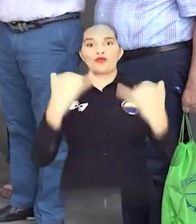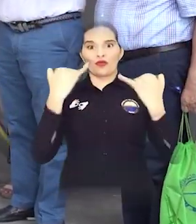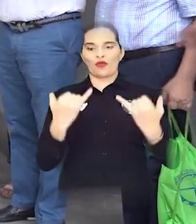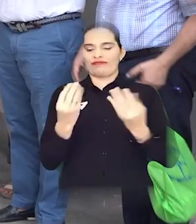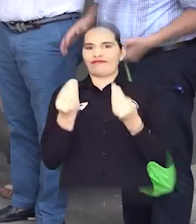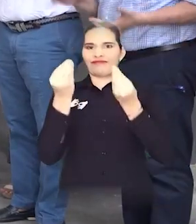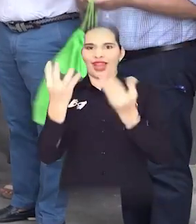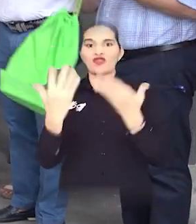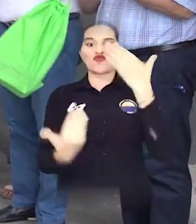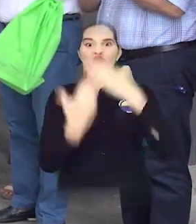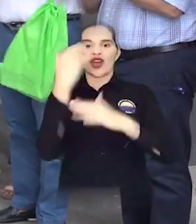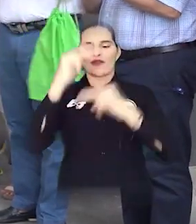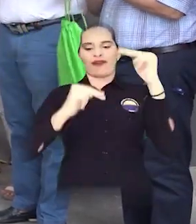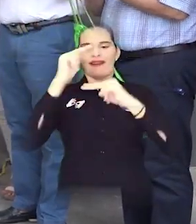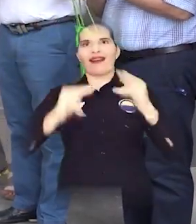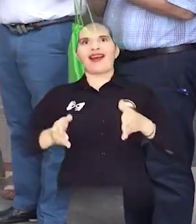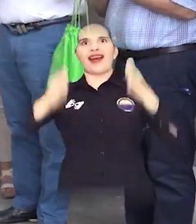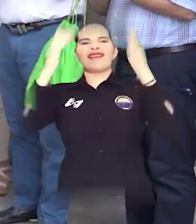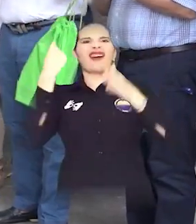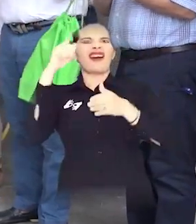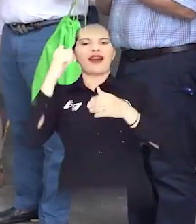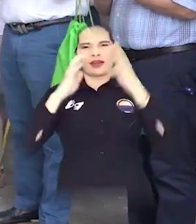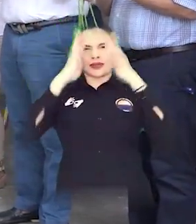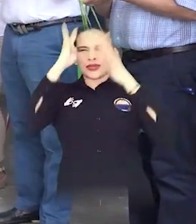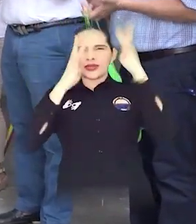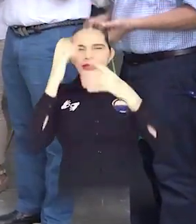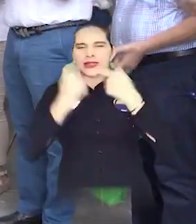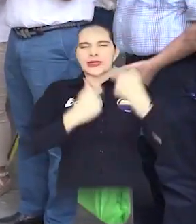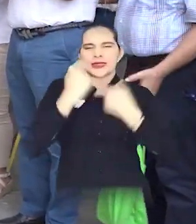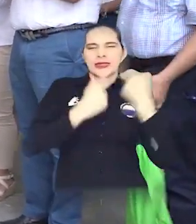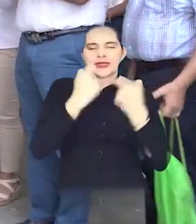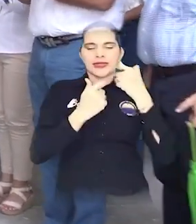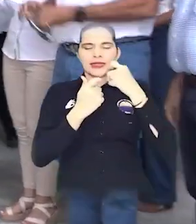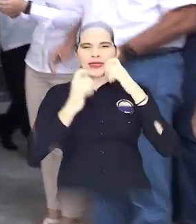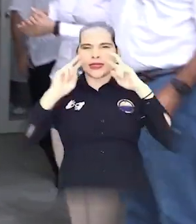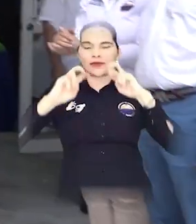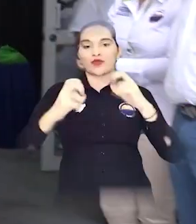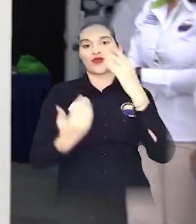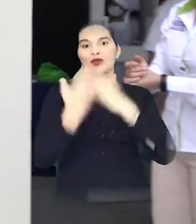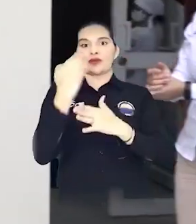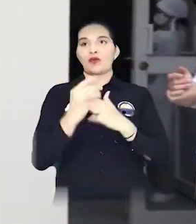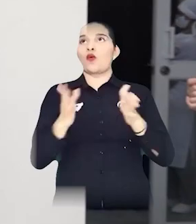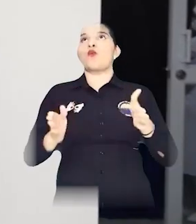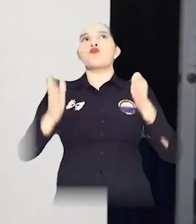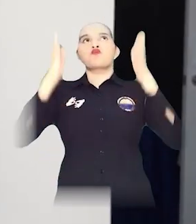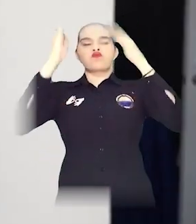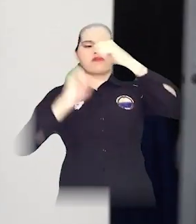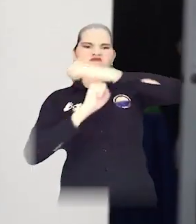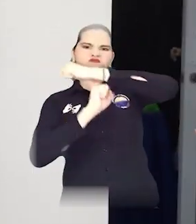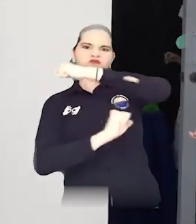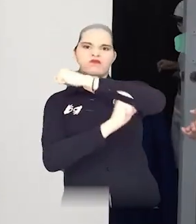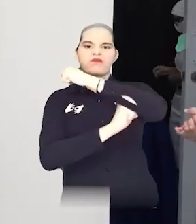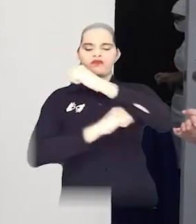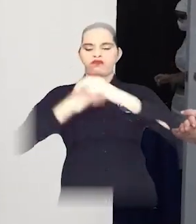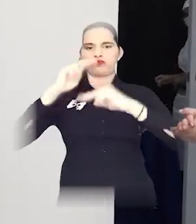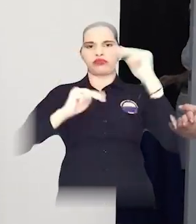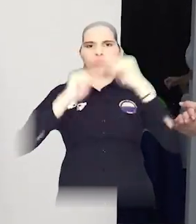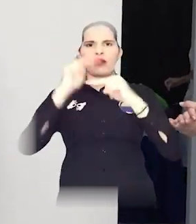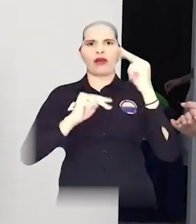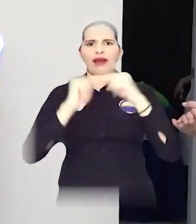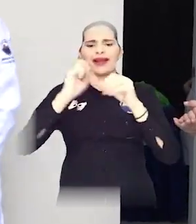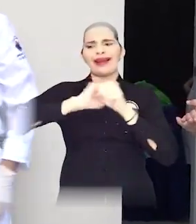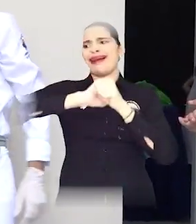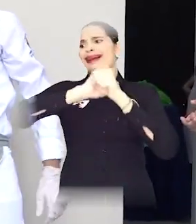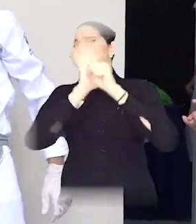Hoy entregamos un edificio de innovación y emprendimiento que se soporta en una estructura y en una